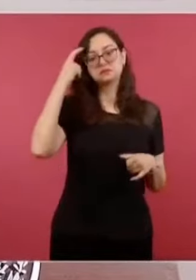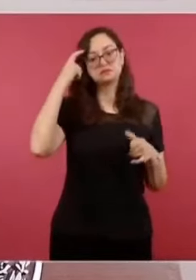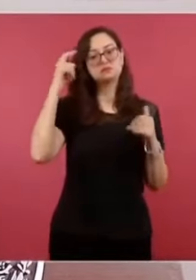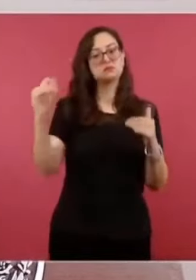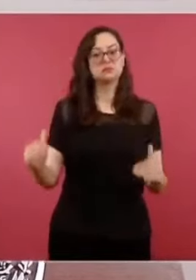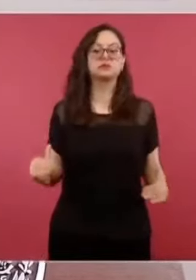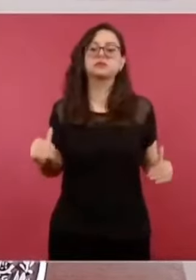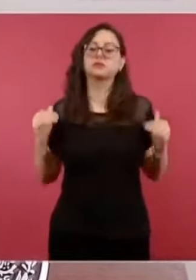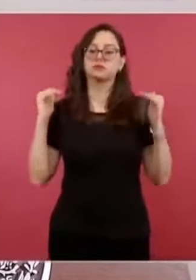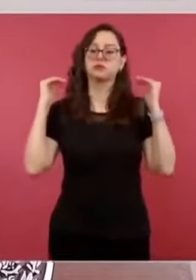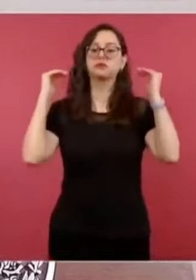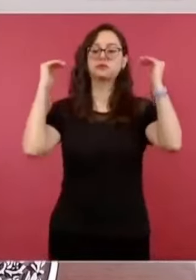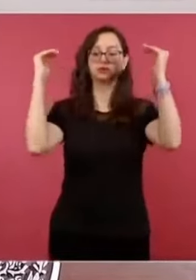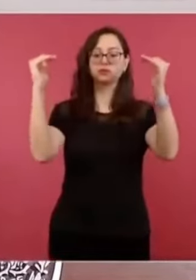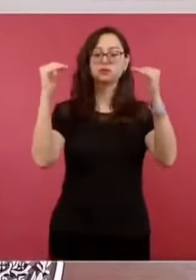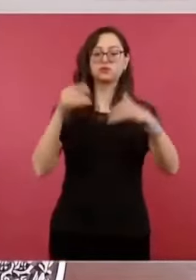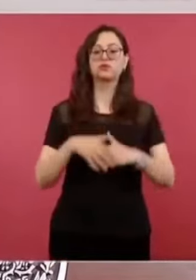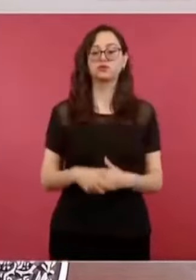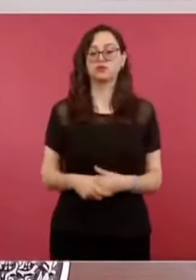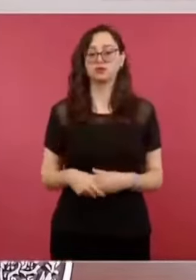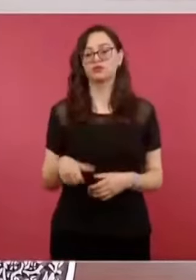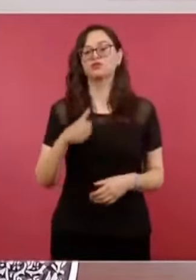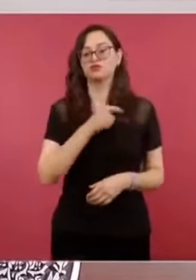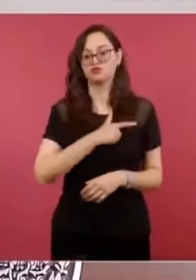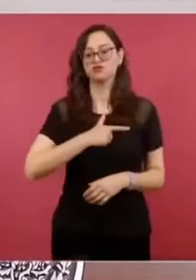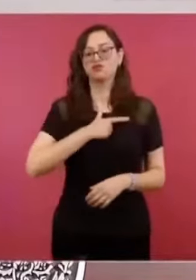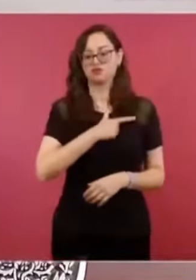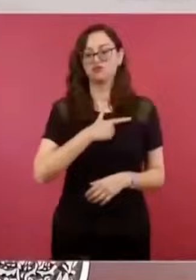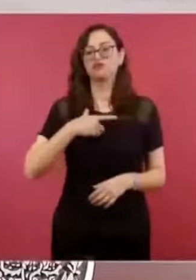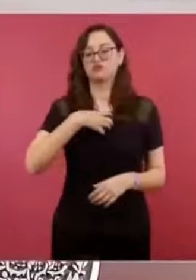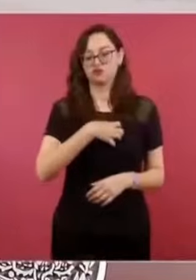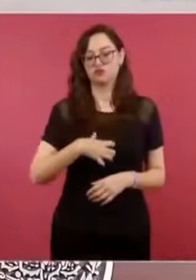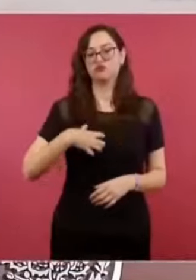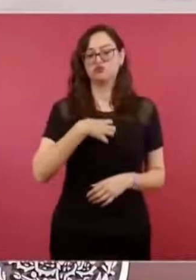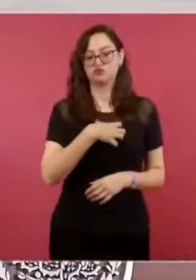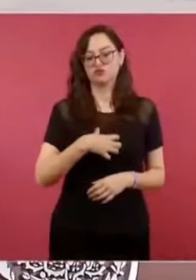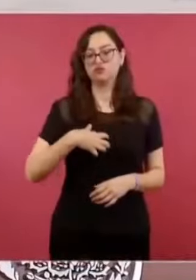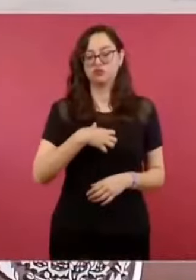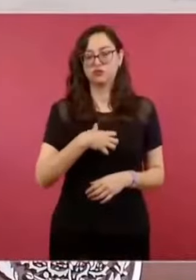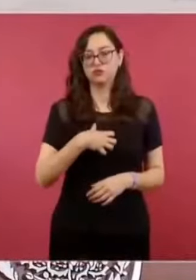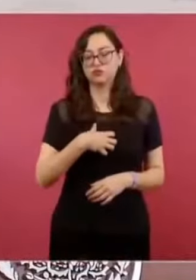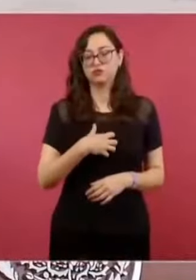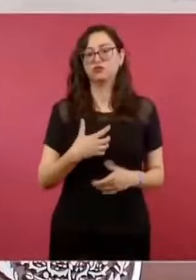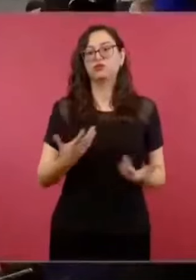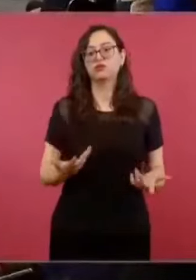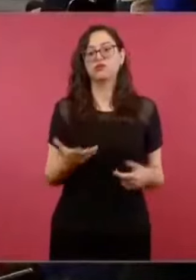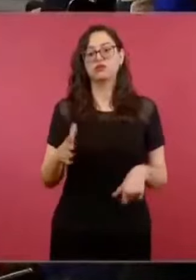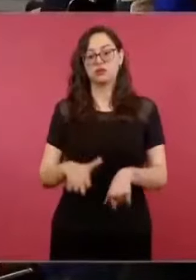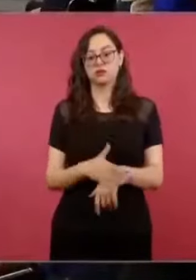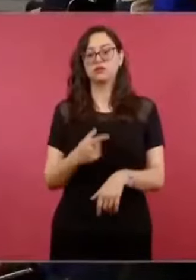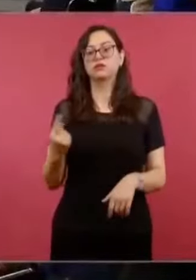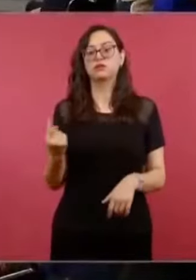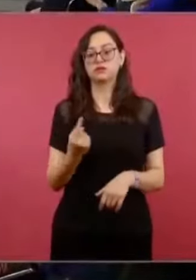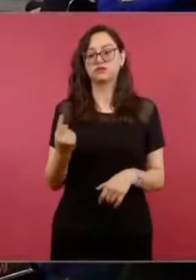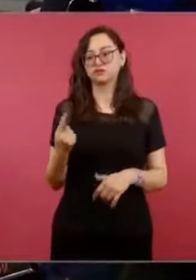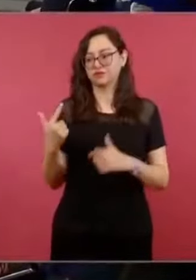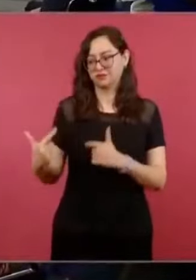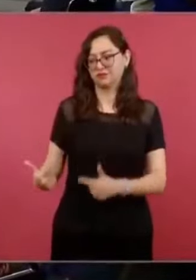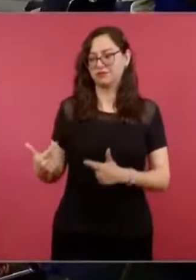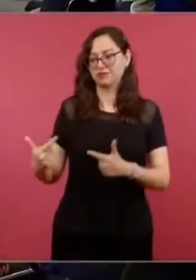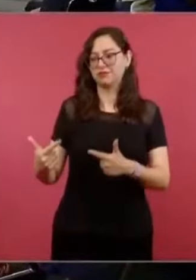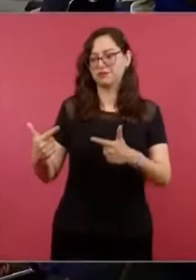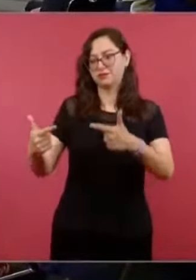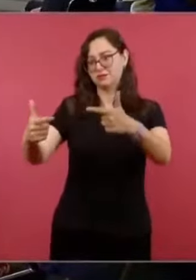Y a mí me da muchísimo gusto porque es el relevo generacional.